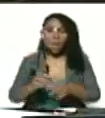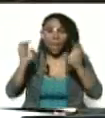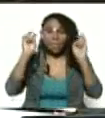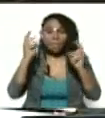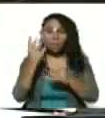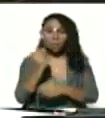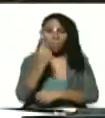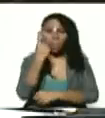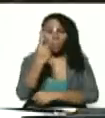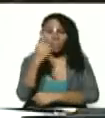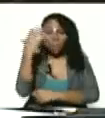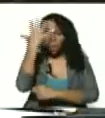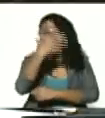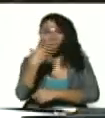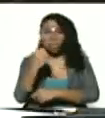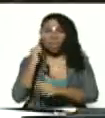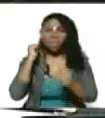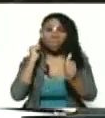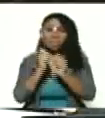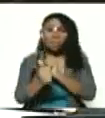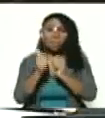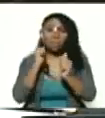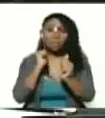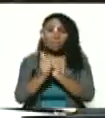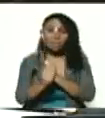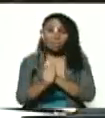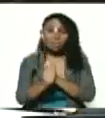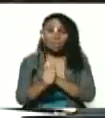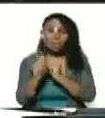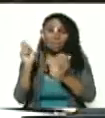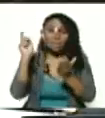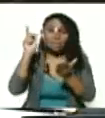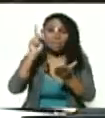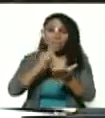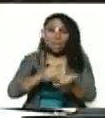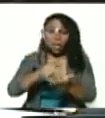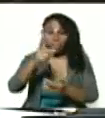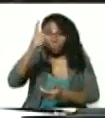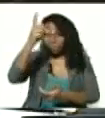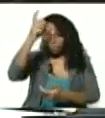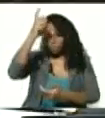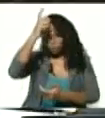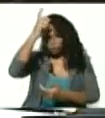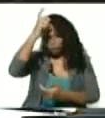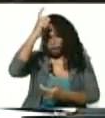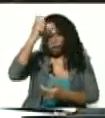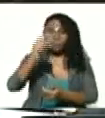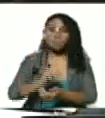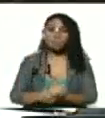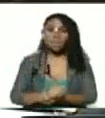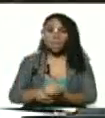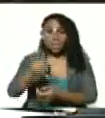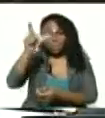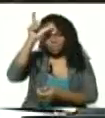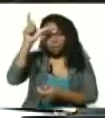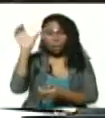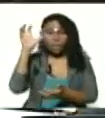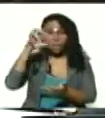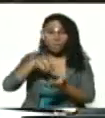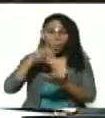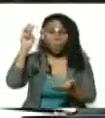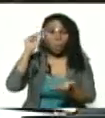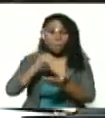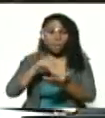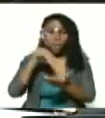uno el caso de un joven deportista que llegó de Turquía deportista del estado Miranda